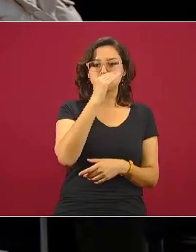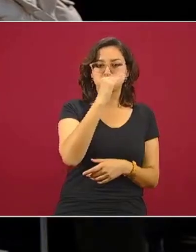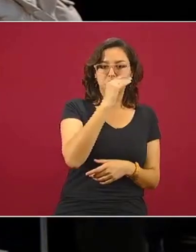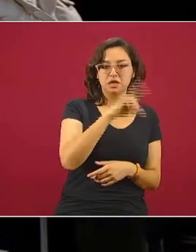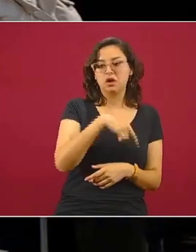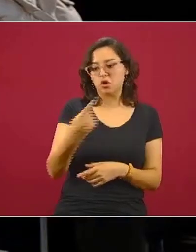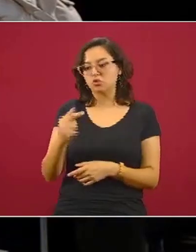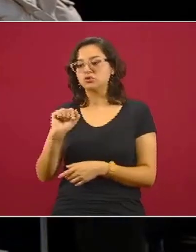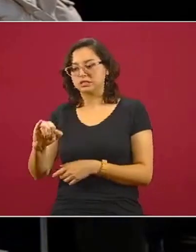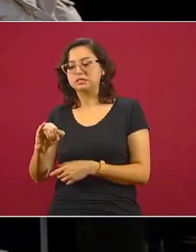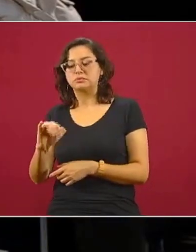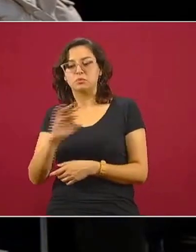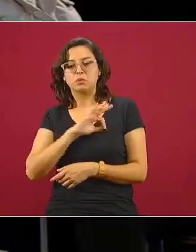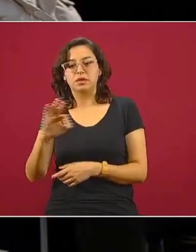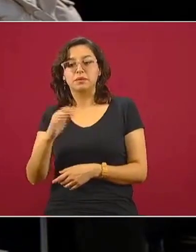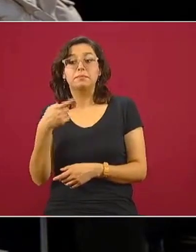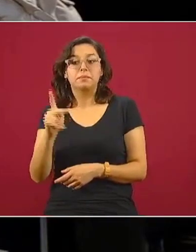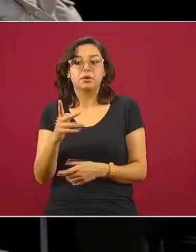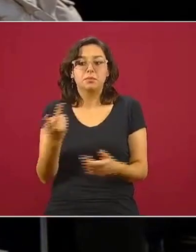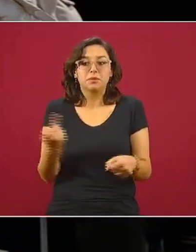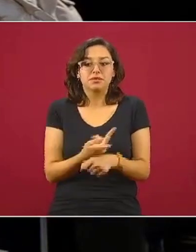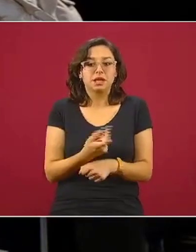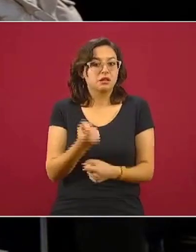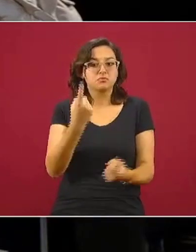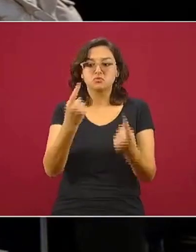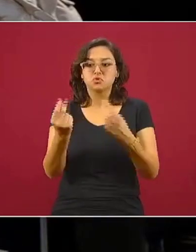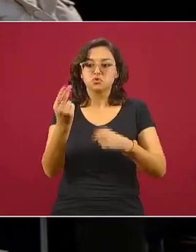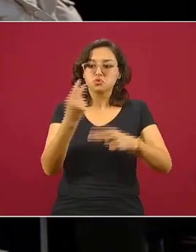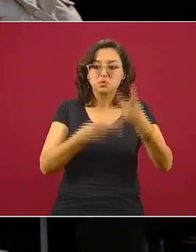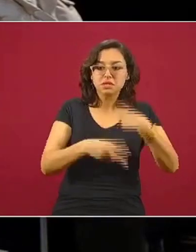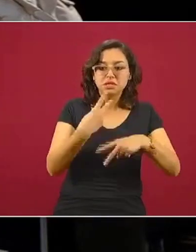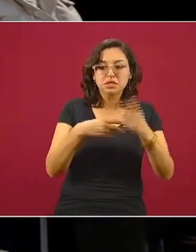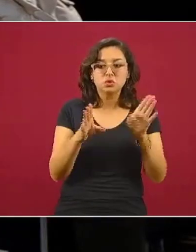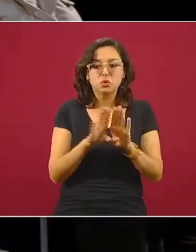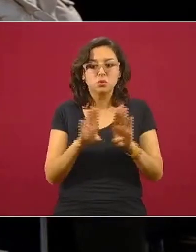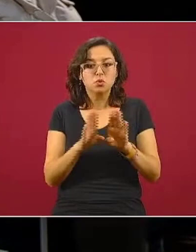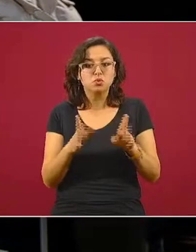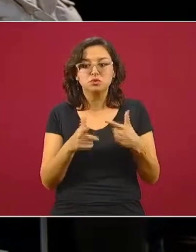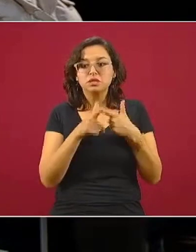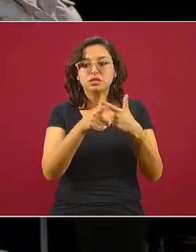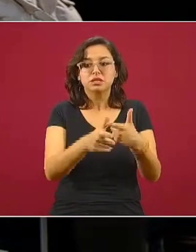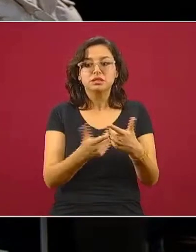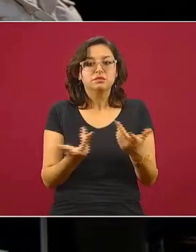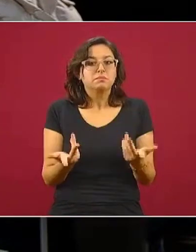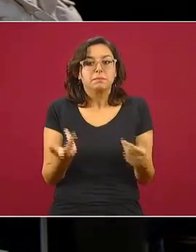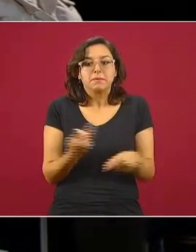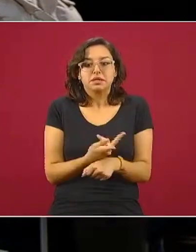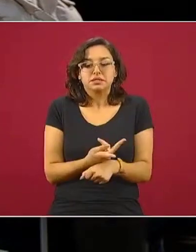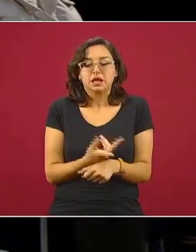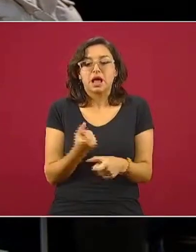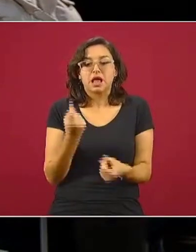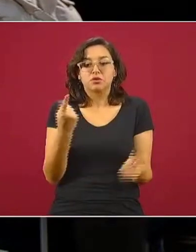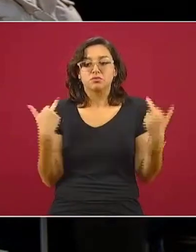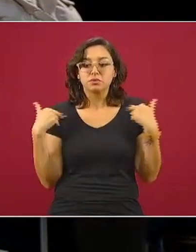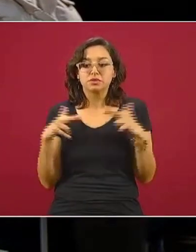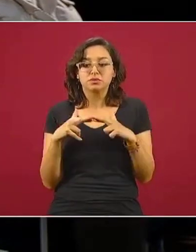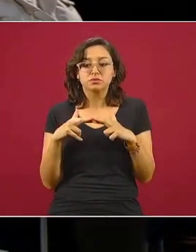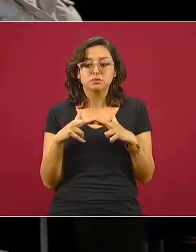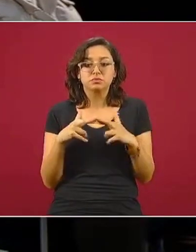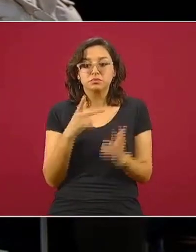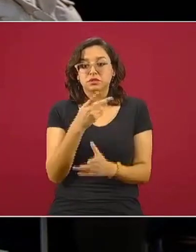no y la mayoría pertenecen a escuelas como estas que vemos van a perder el ciclo como van a poder hacer para recuperarlo hay muchos maestros que piden